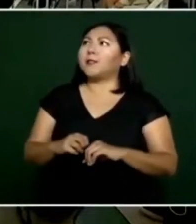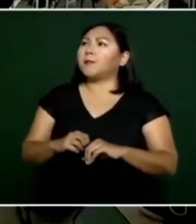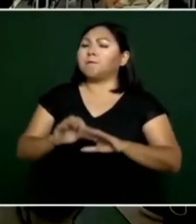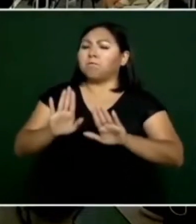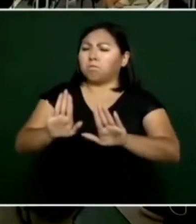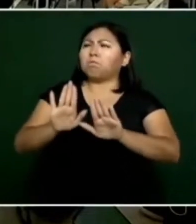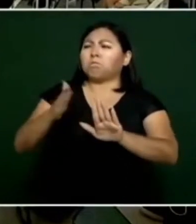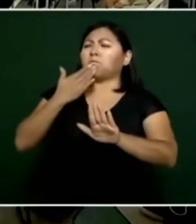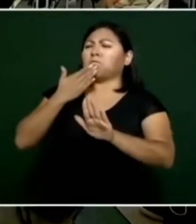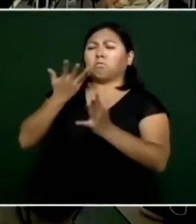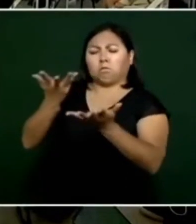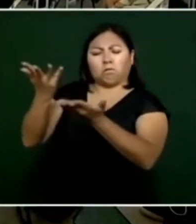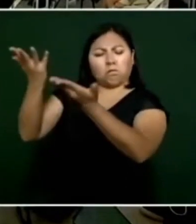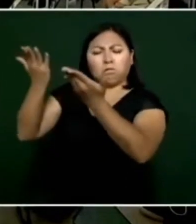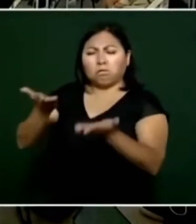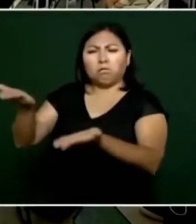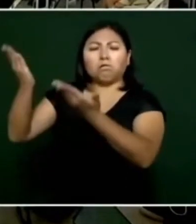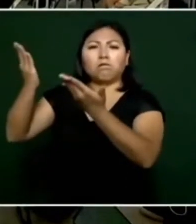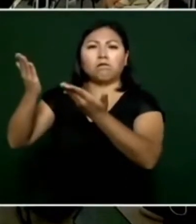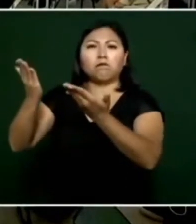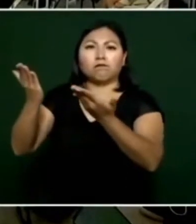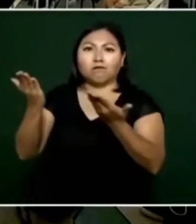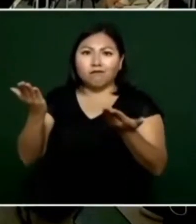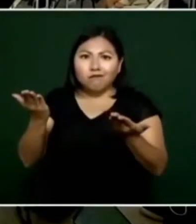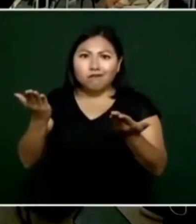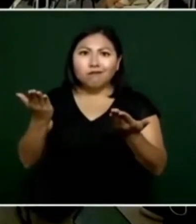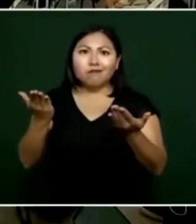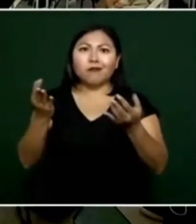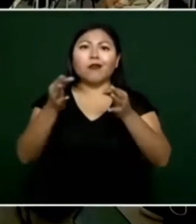recapitulando programa